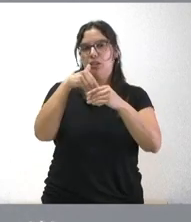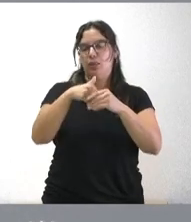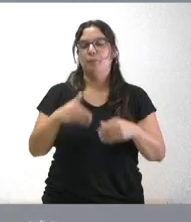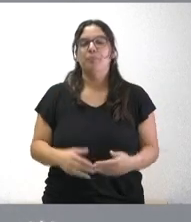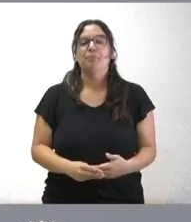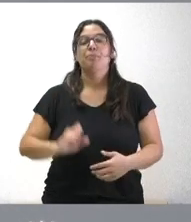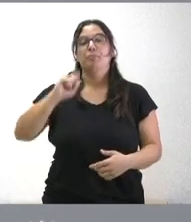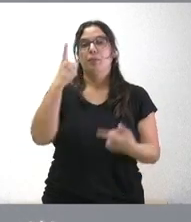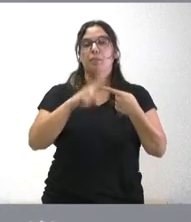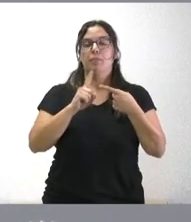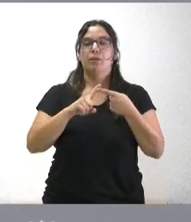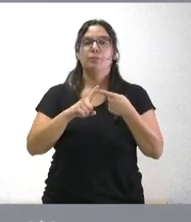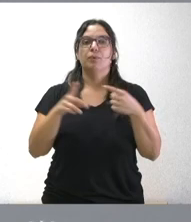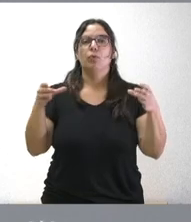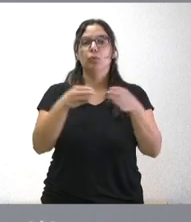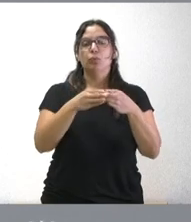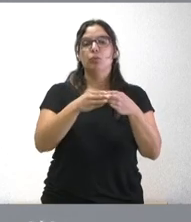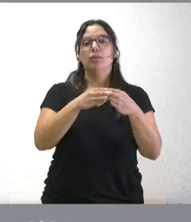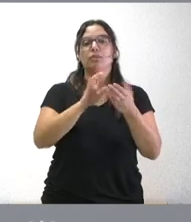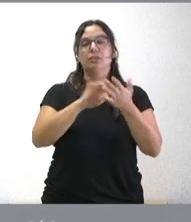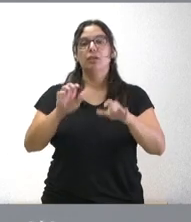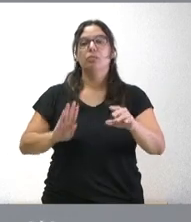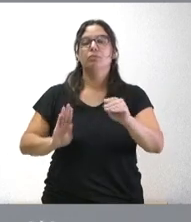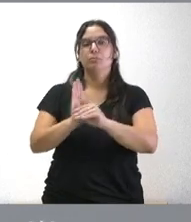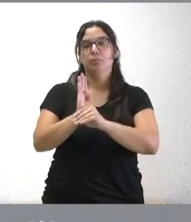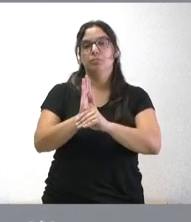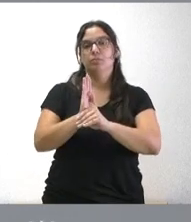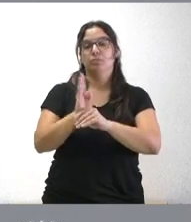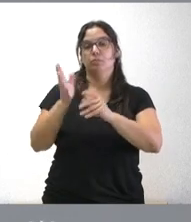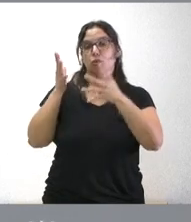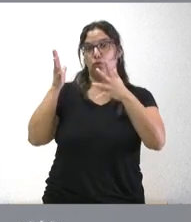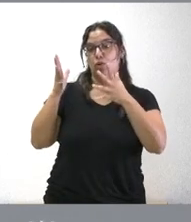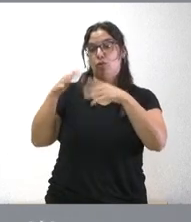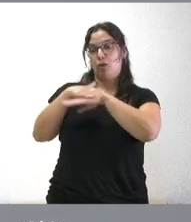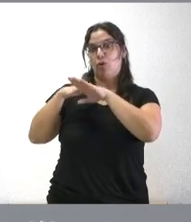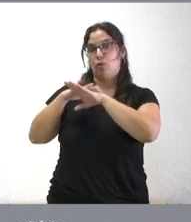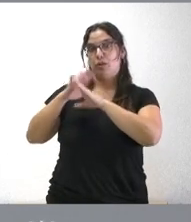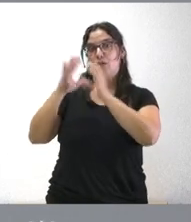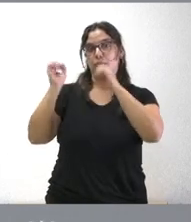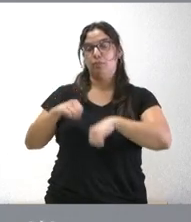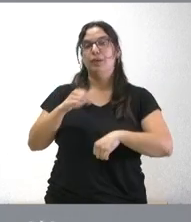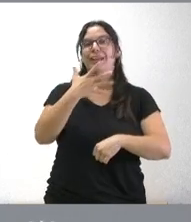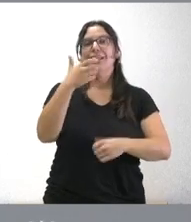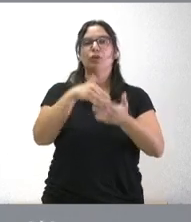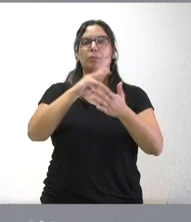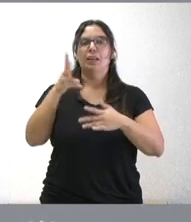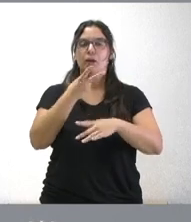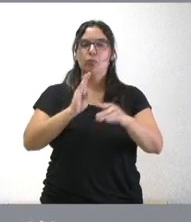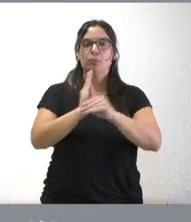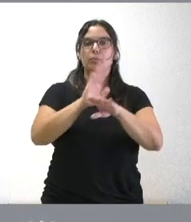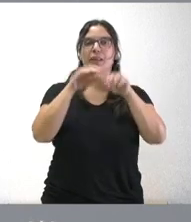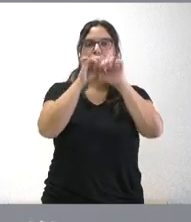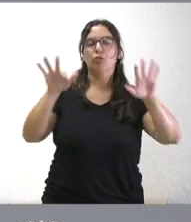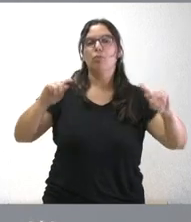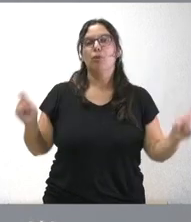En primer lugar, la Junta ha destinado en este Consejo de Gobierno 500.000 euros a la difusión y promoción